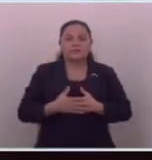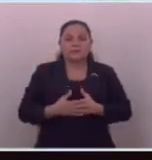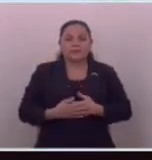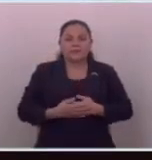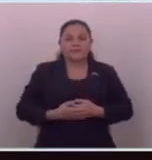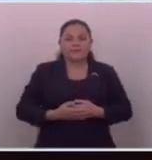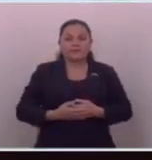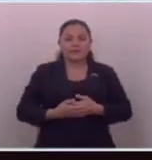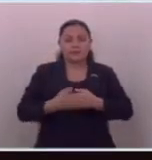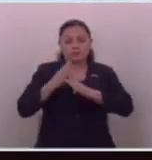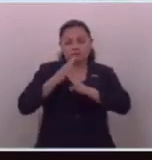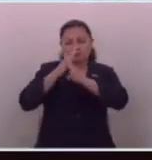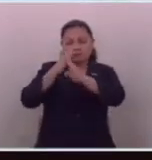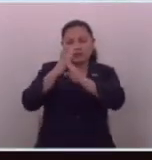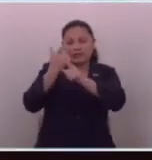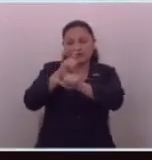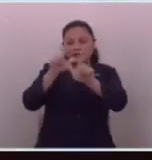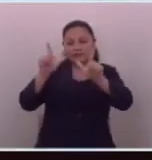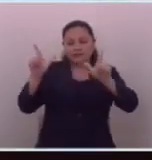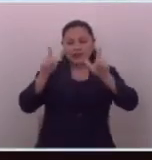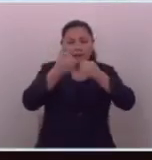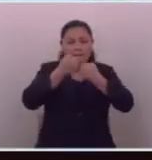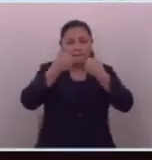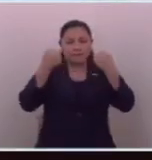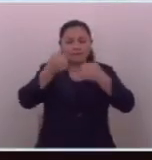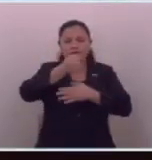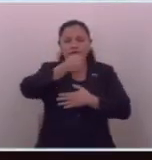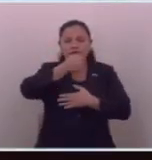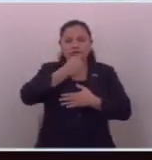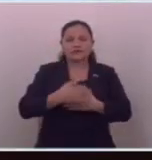de defender la libertad de prensa